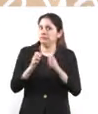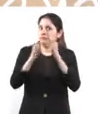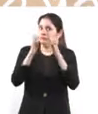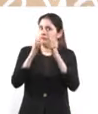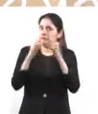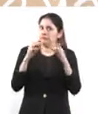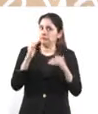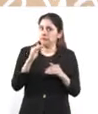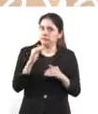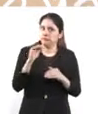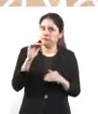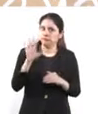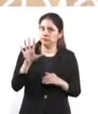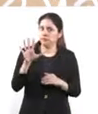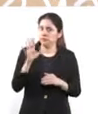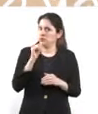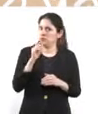pisos.